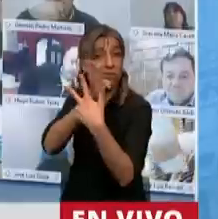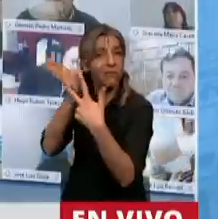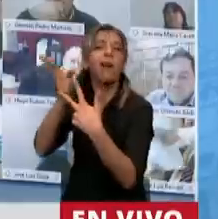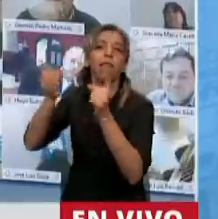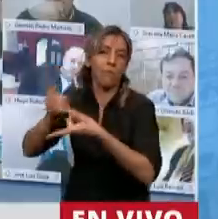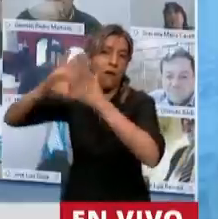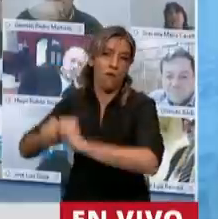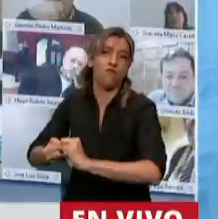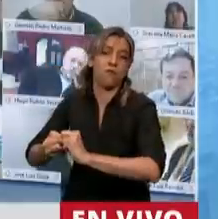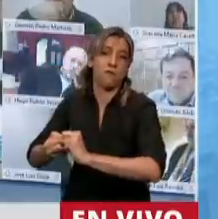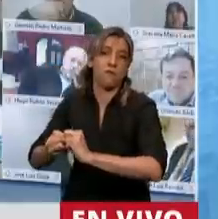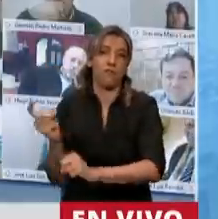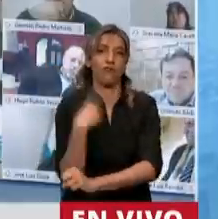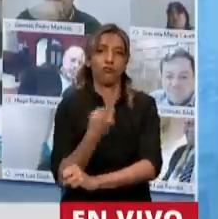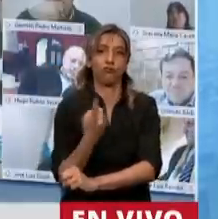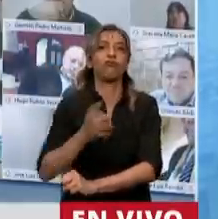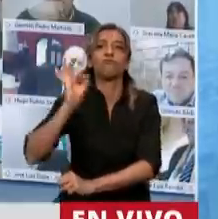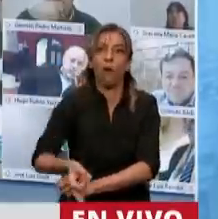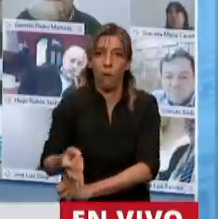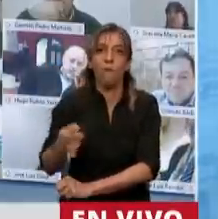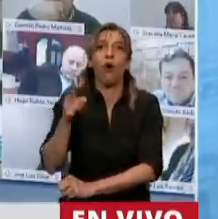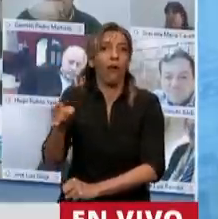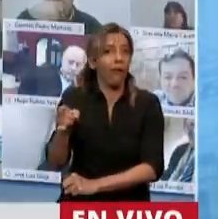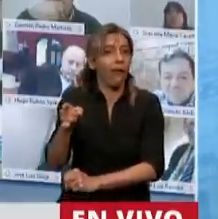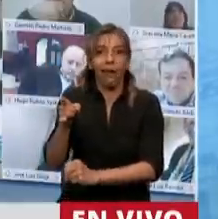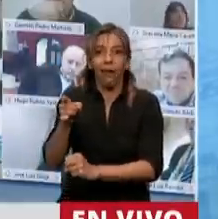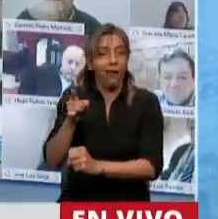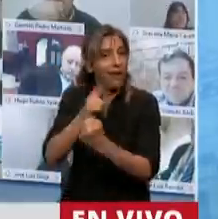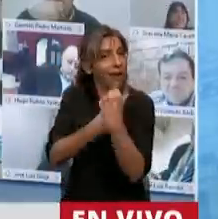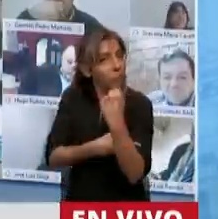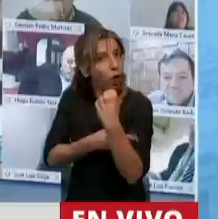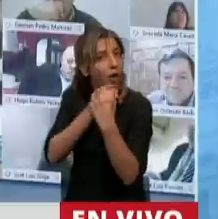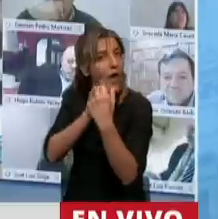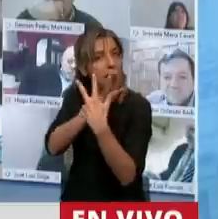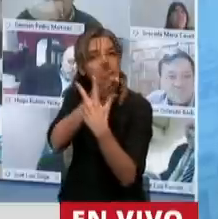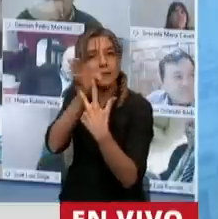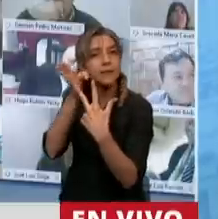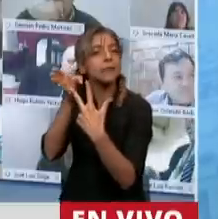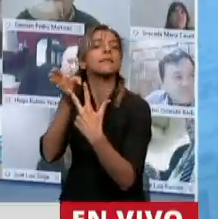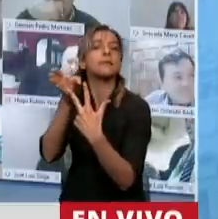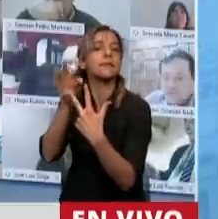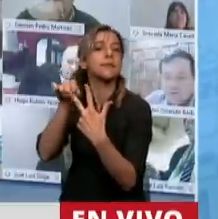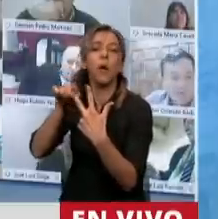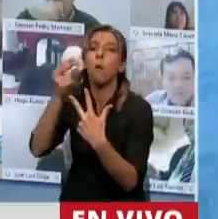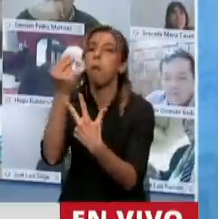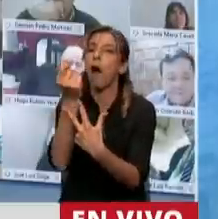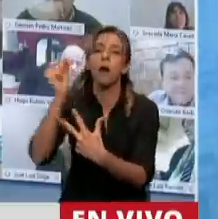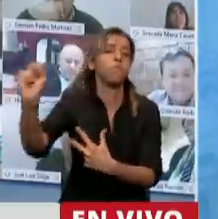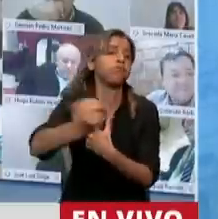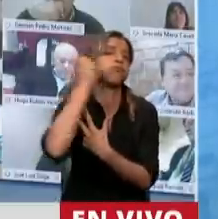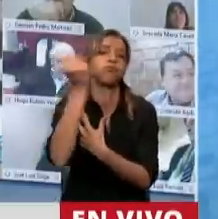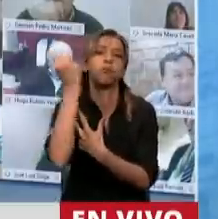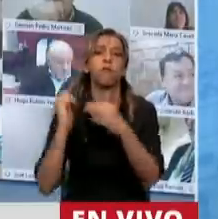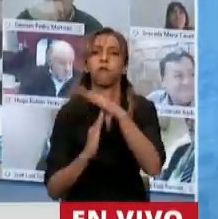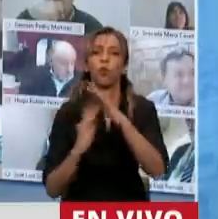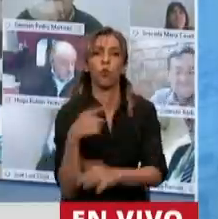La República es lo más valioso que tenemos porque es la herramienta que